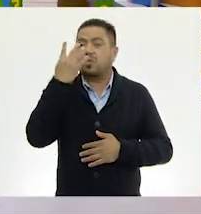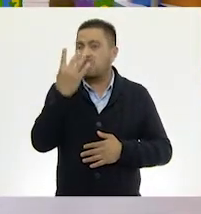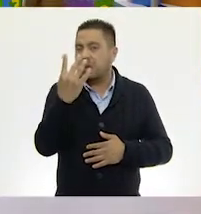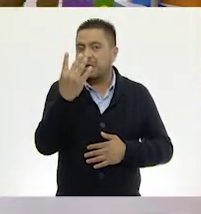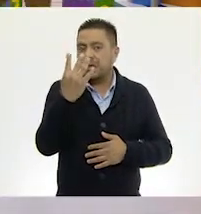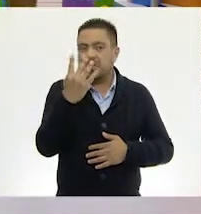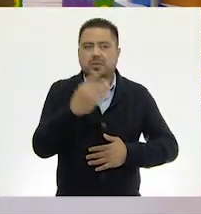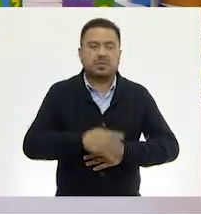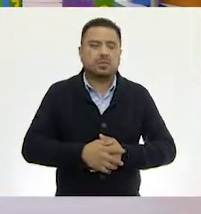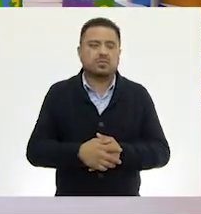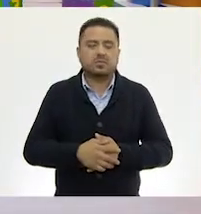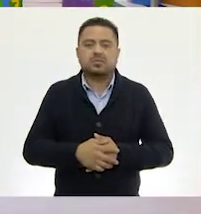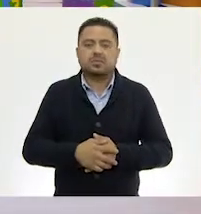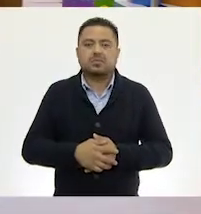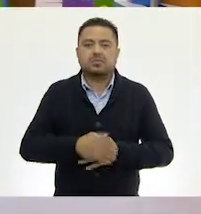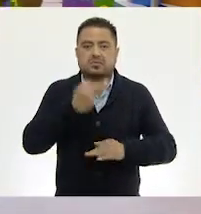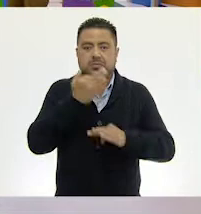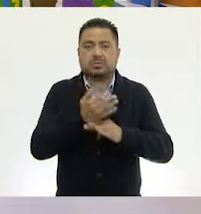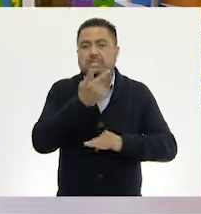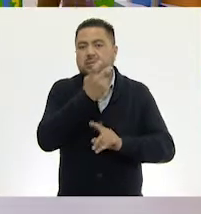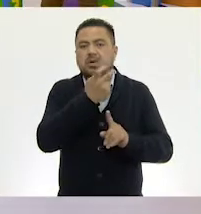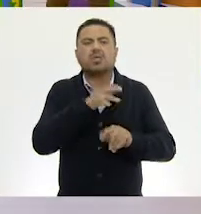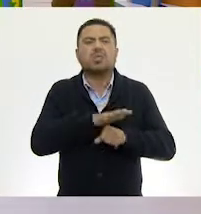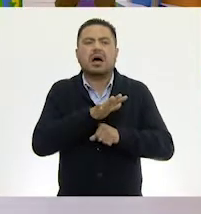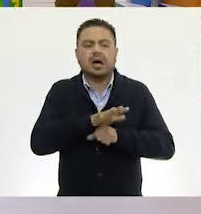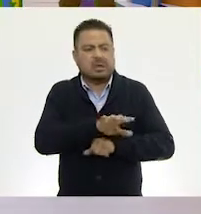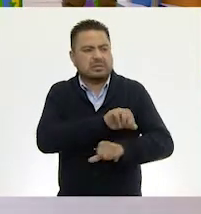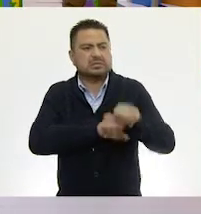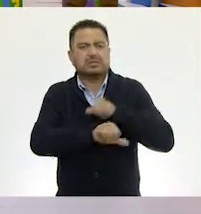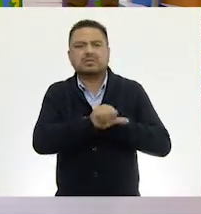Cuatro. Cuatro. ¿Y qué turno me saldrá a mí?